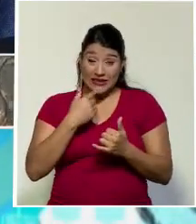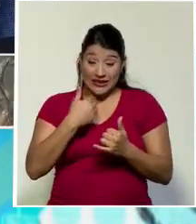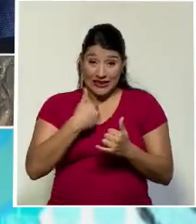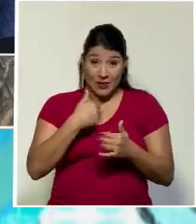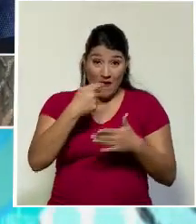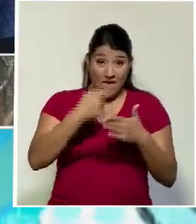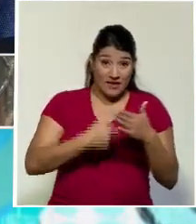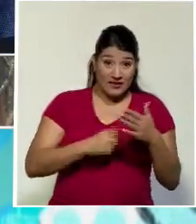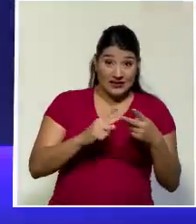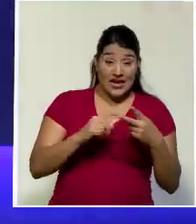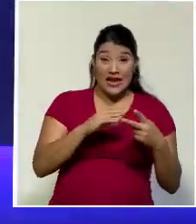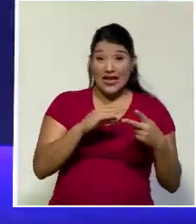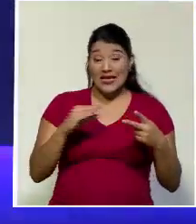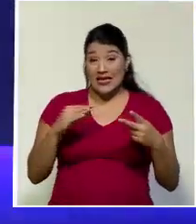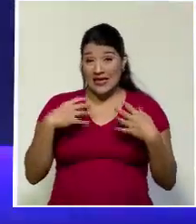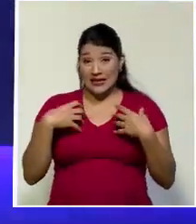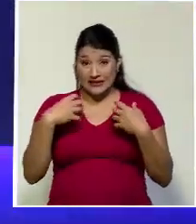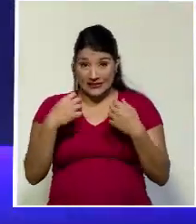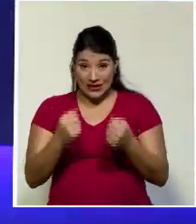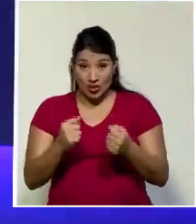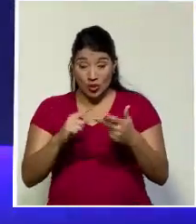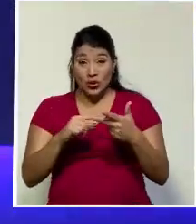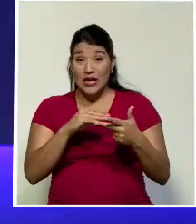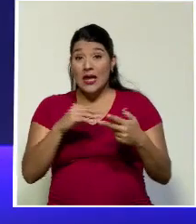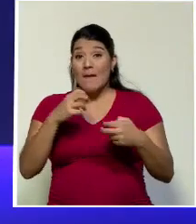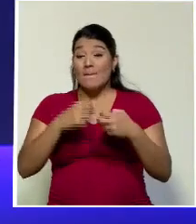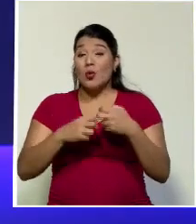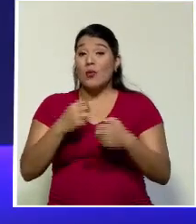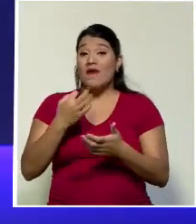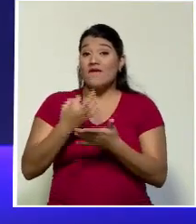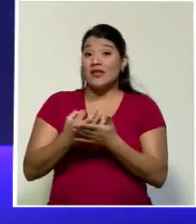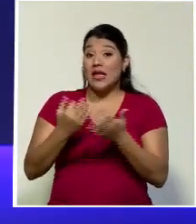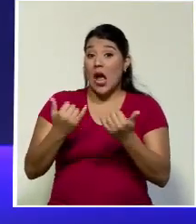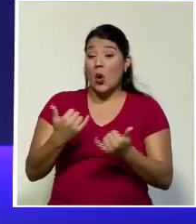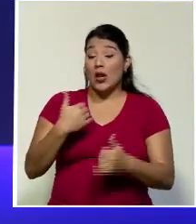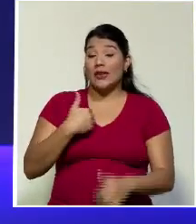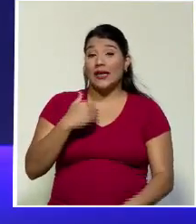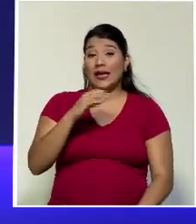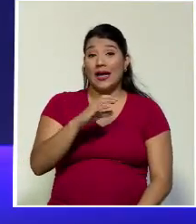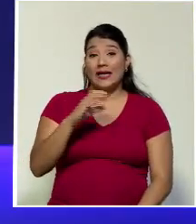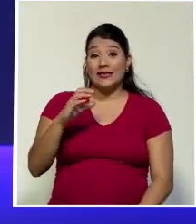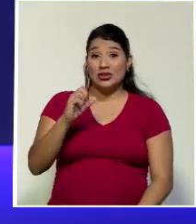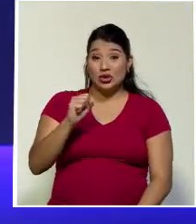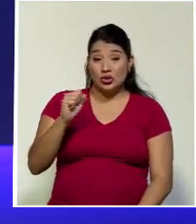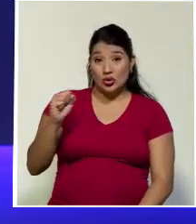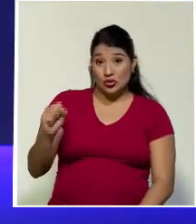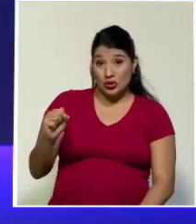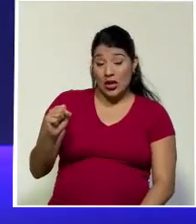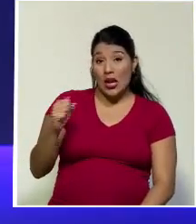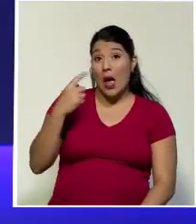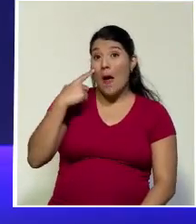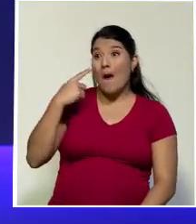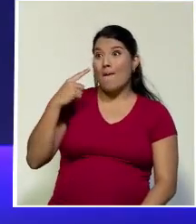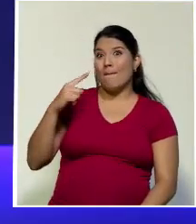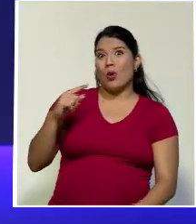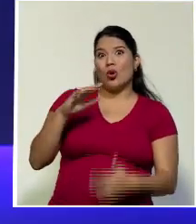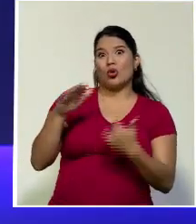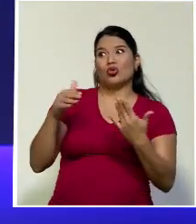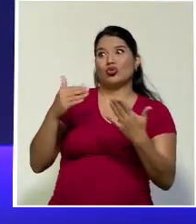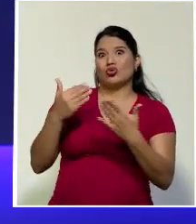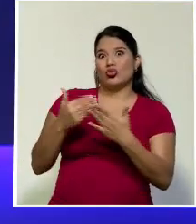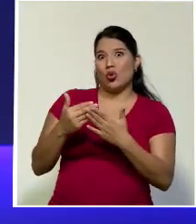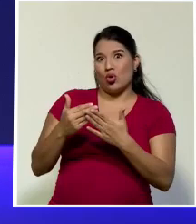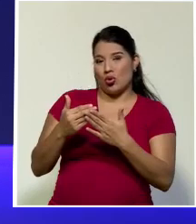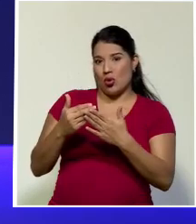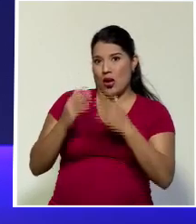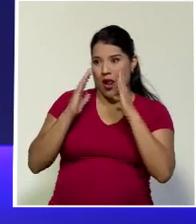sino de salubridad y la crisis financiera que tiene la caja costarricense de seguro social, producto de la inversión que ha tenido que hacer para